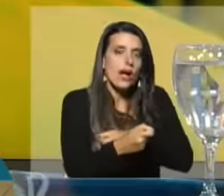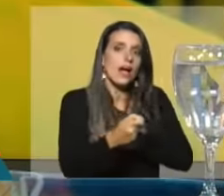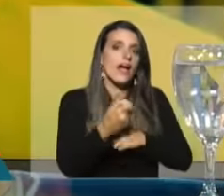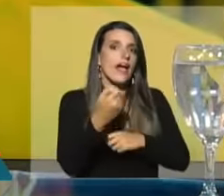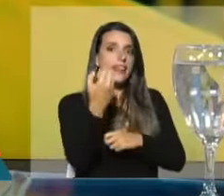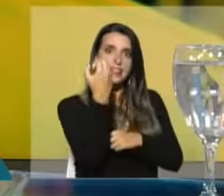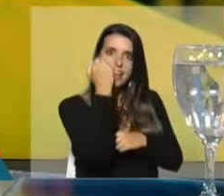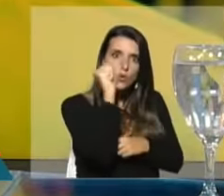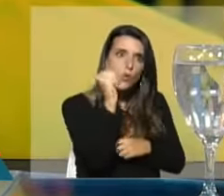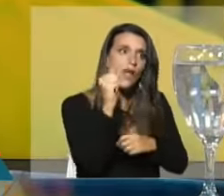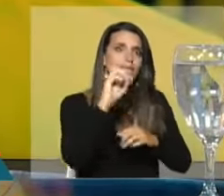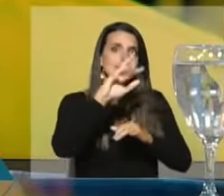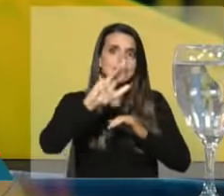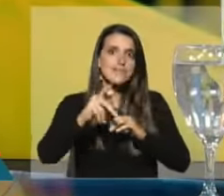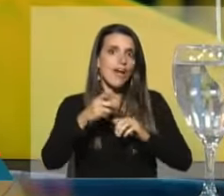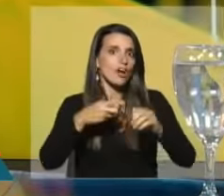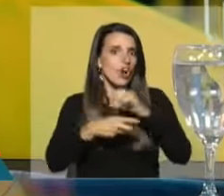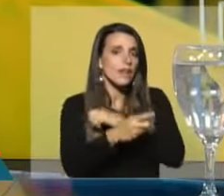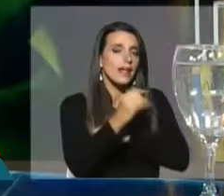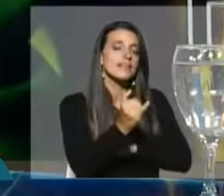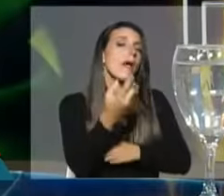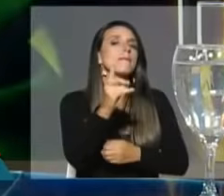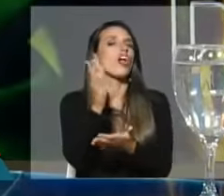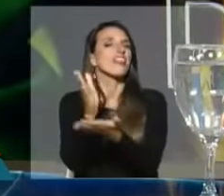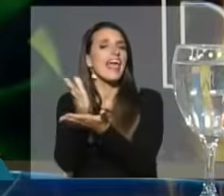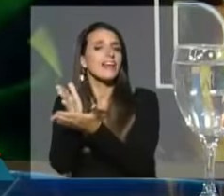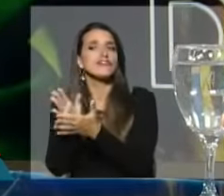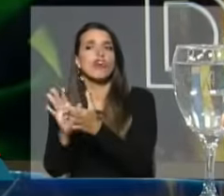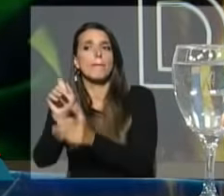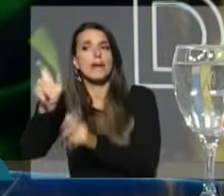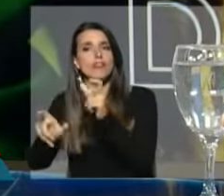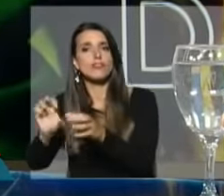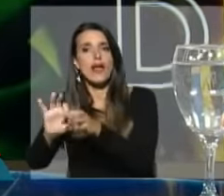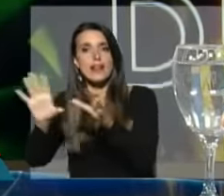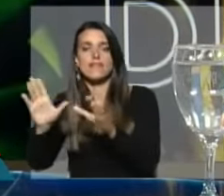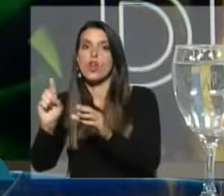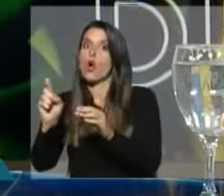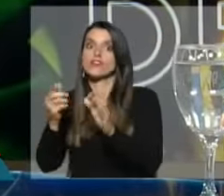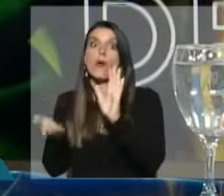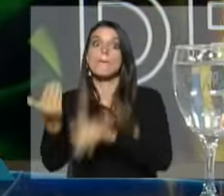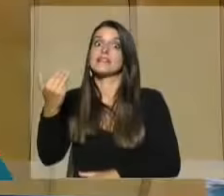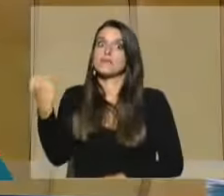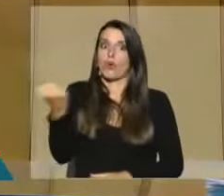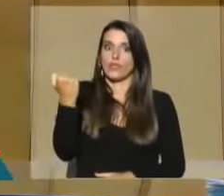delincuencia? Sí. 20 segundos. Derechos ciudadanos por encima de todo.